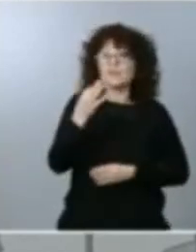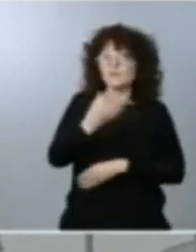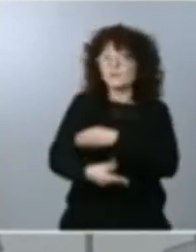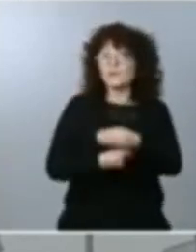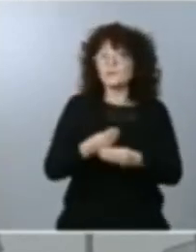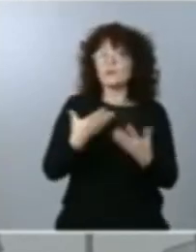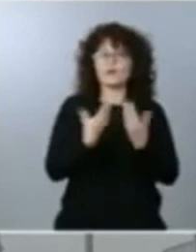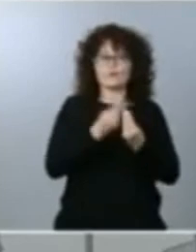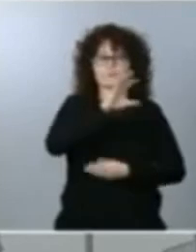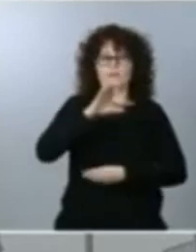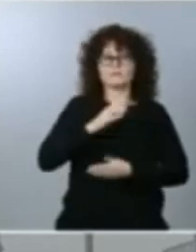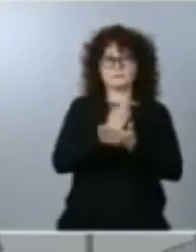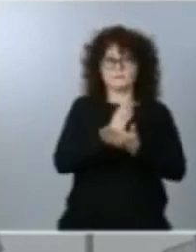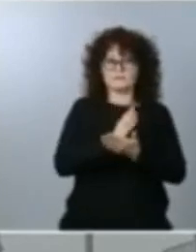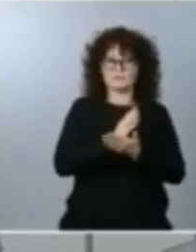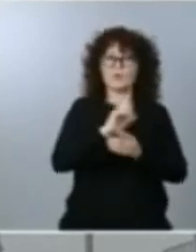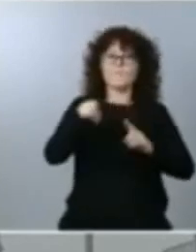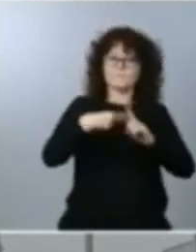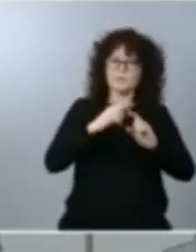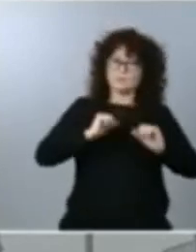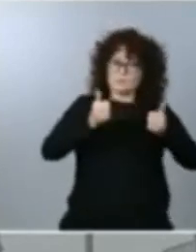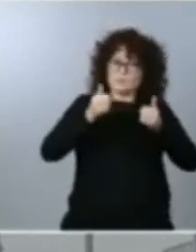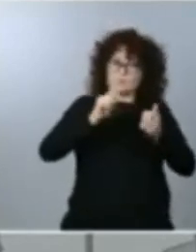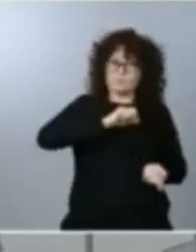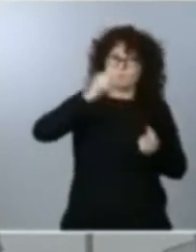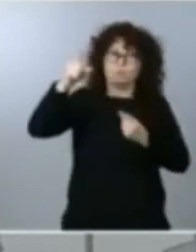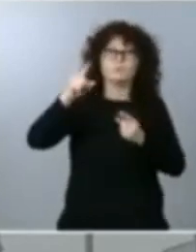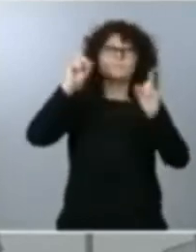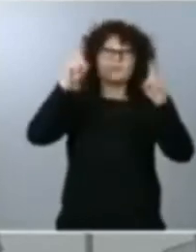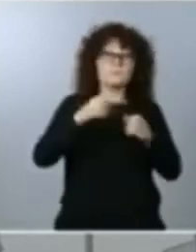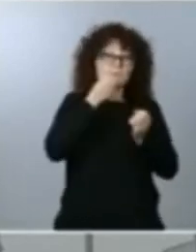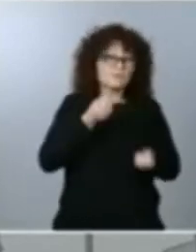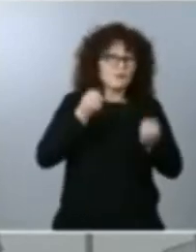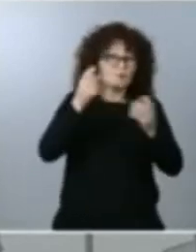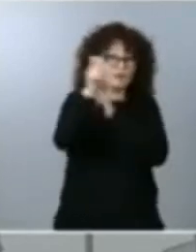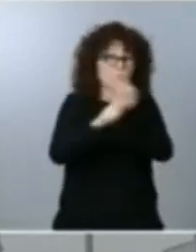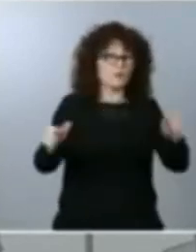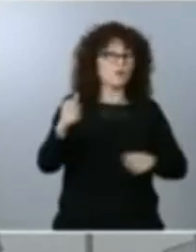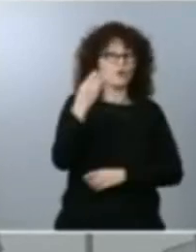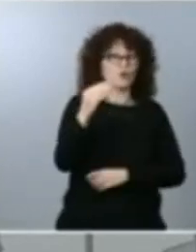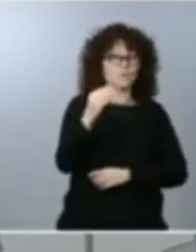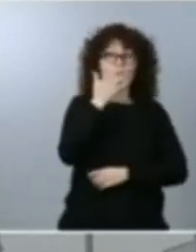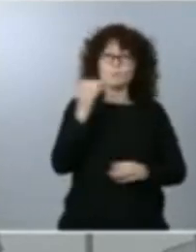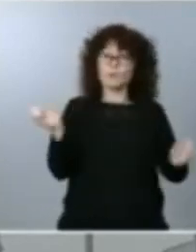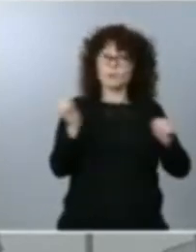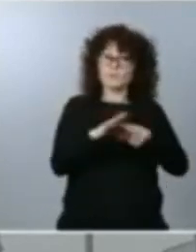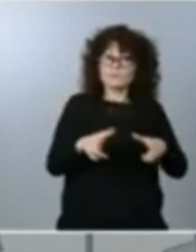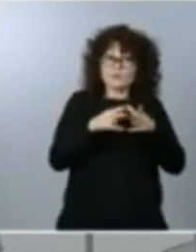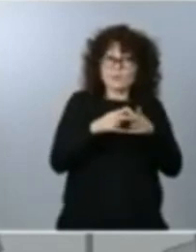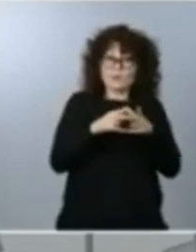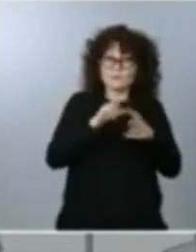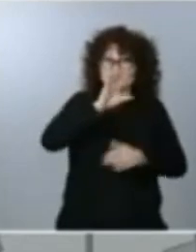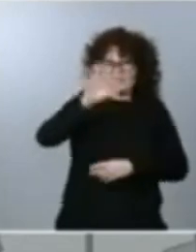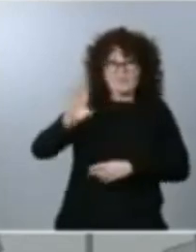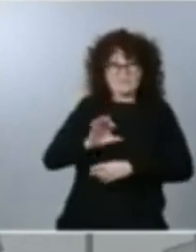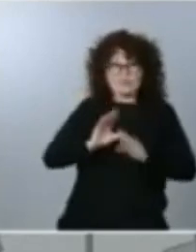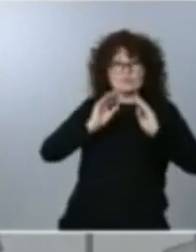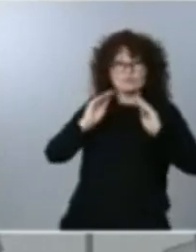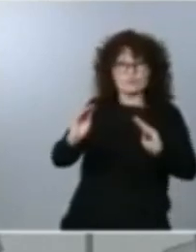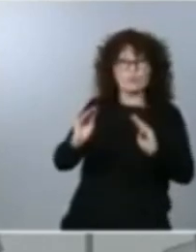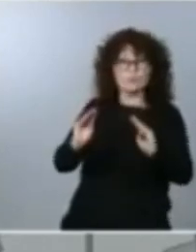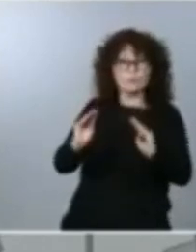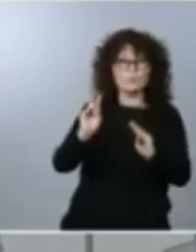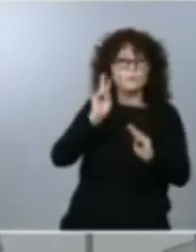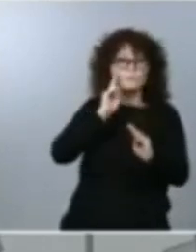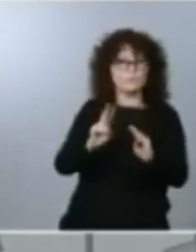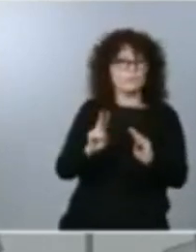con los países de origen informando también a la población joven que a través de las redes sociales en esos países ve una entelequia de que